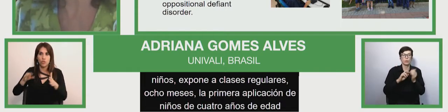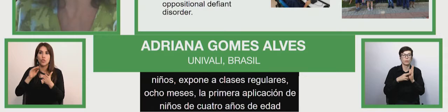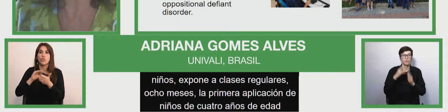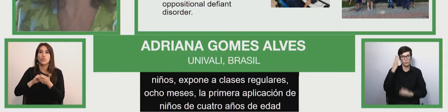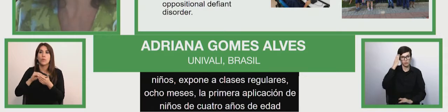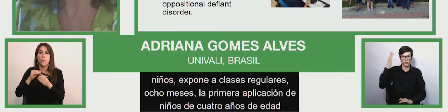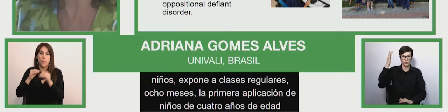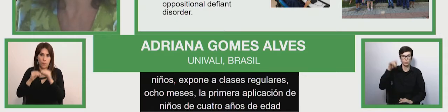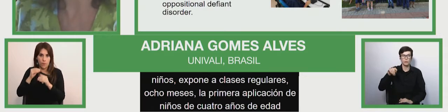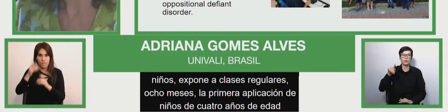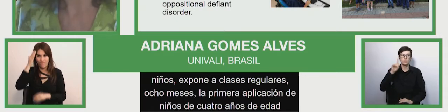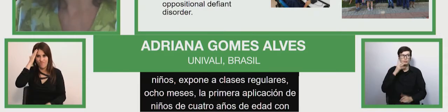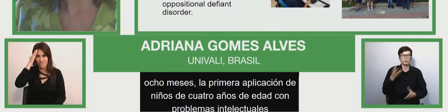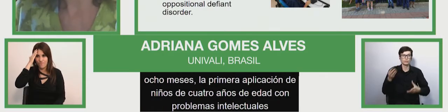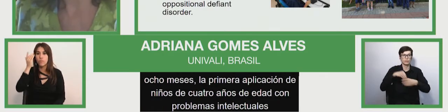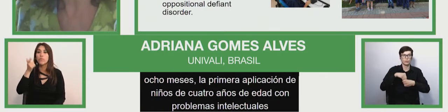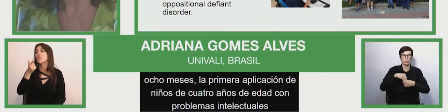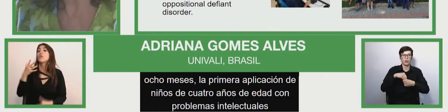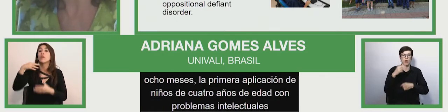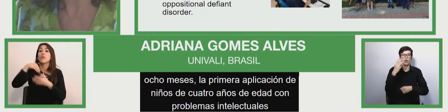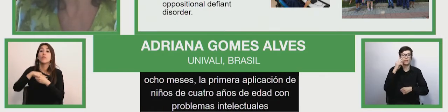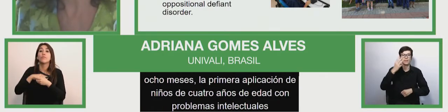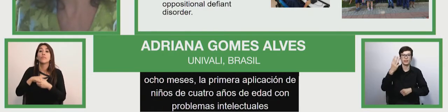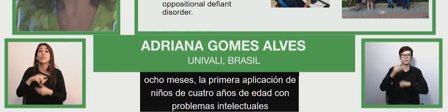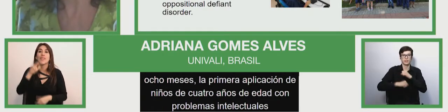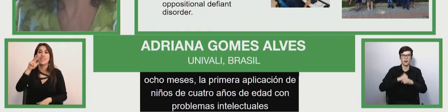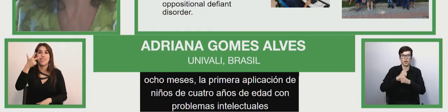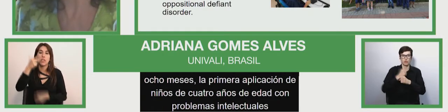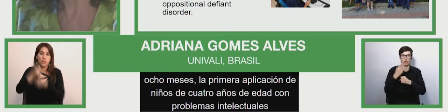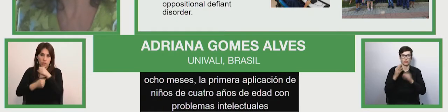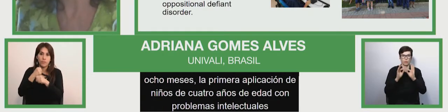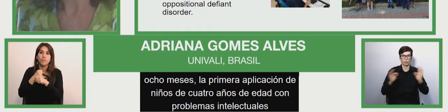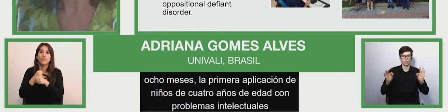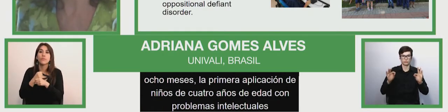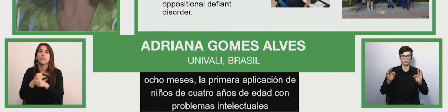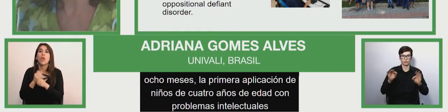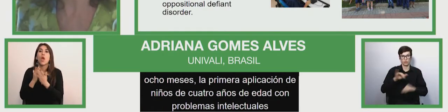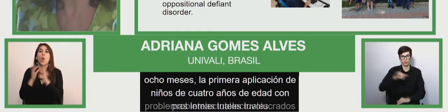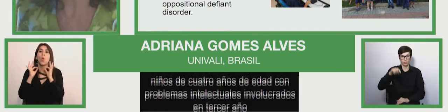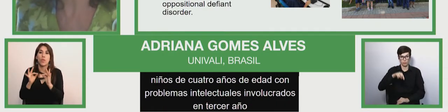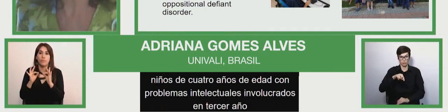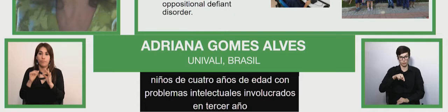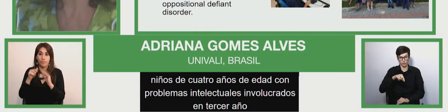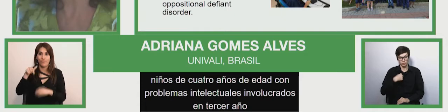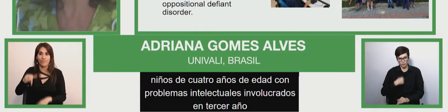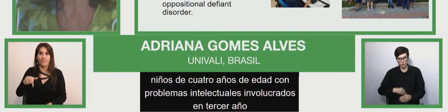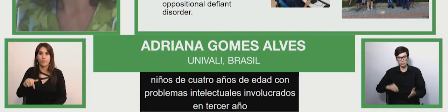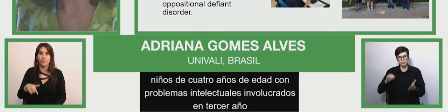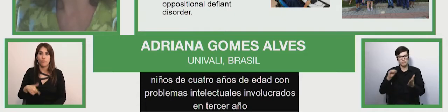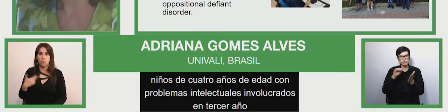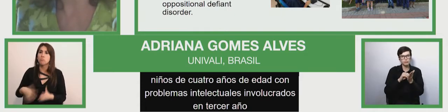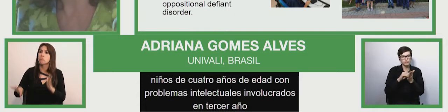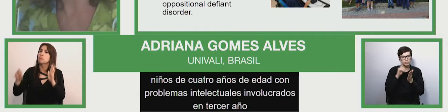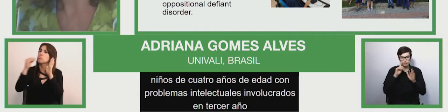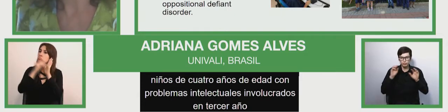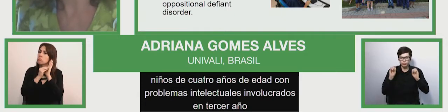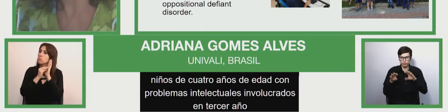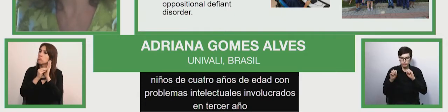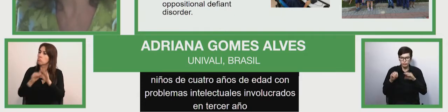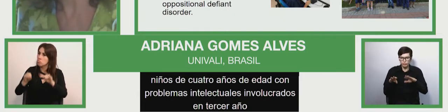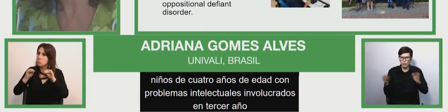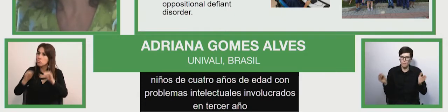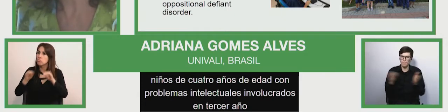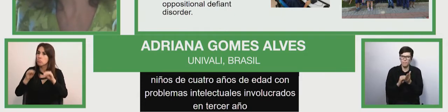involucrados en el tercer año de su educación. Después de eso, aplicamos la práctica, que son dos escuelas